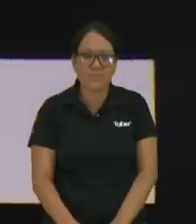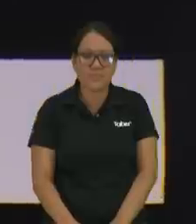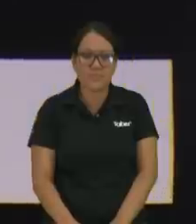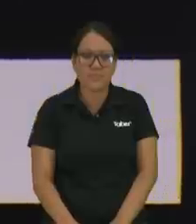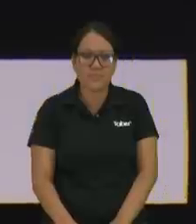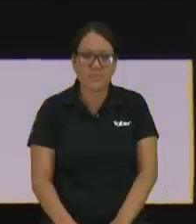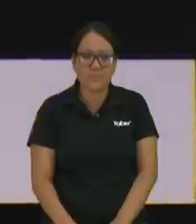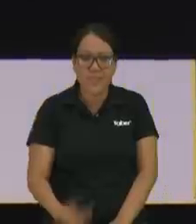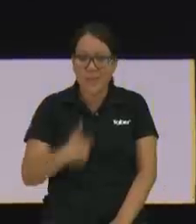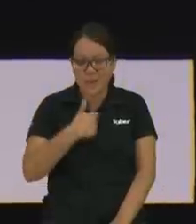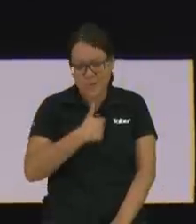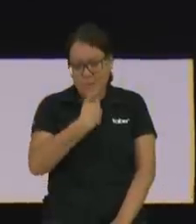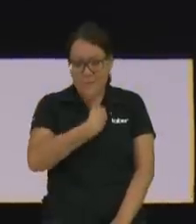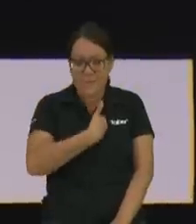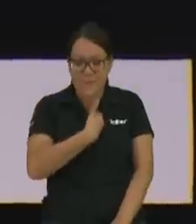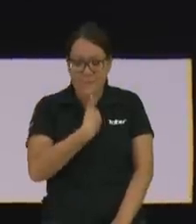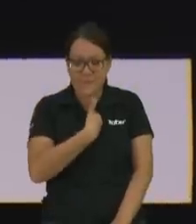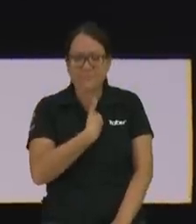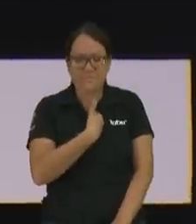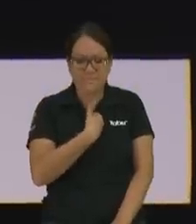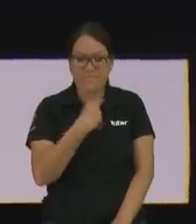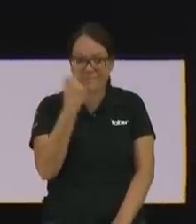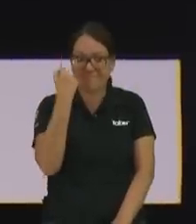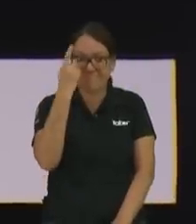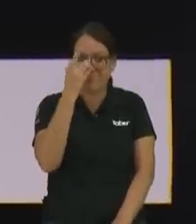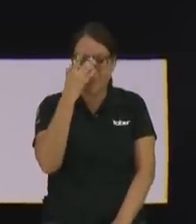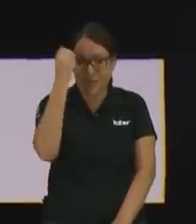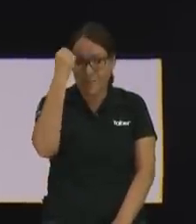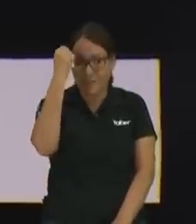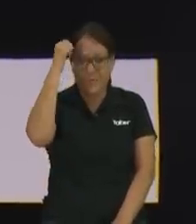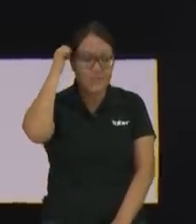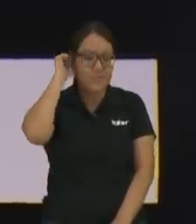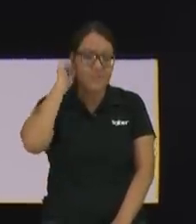me estoy predicando para mi mismo no se metan conmigo